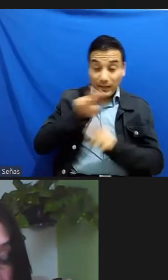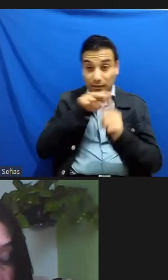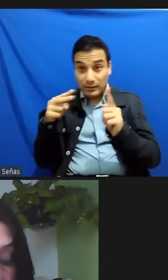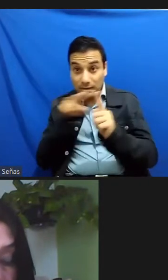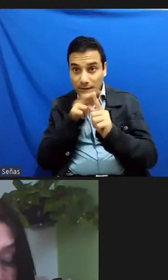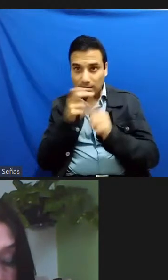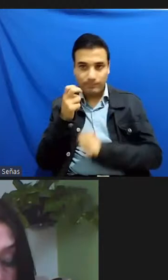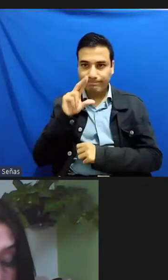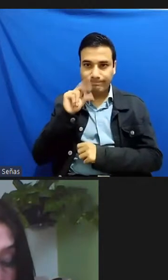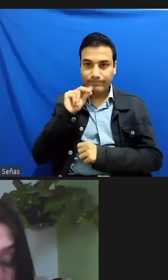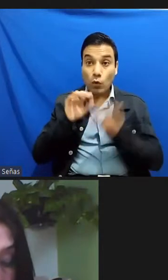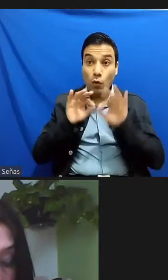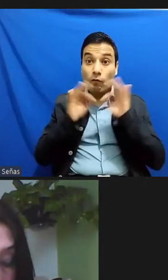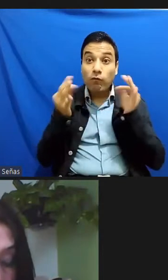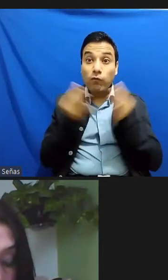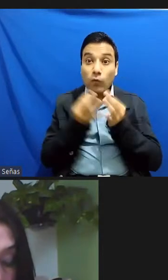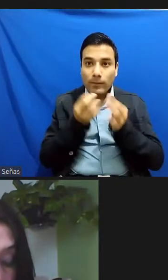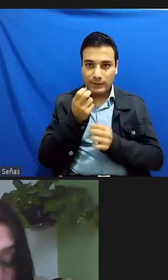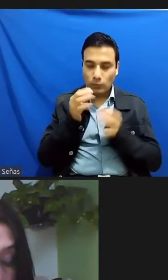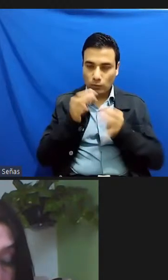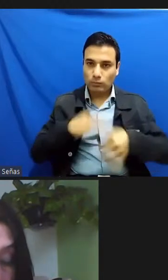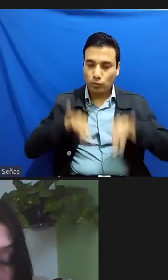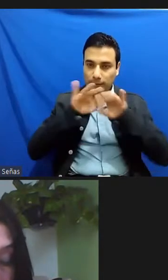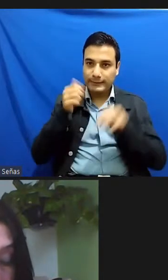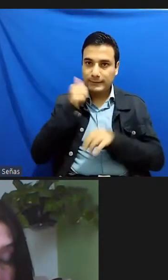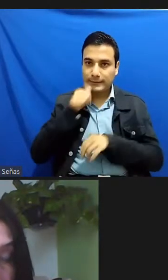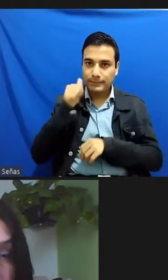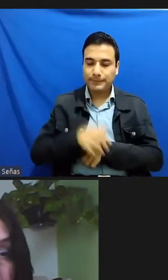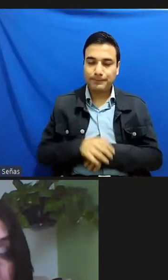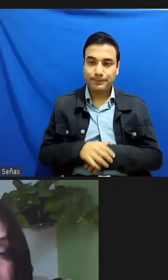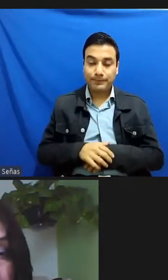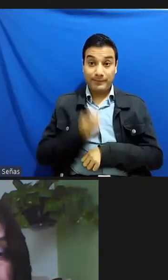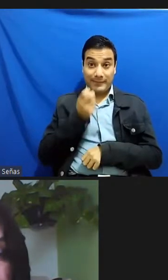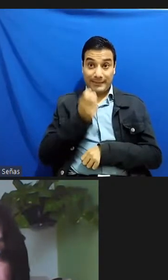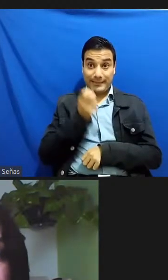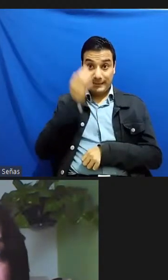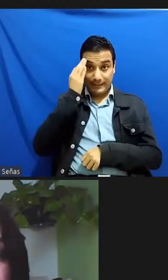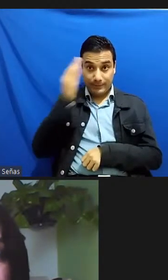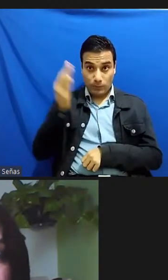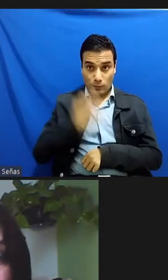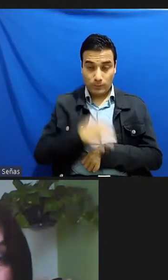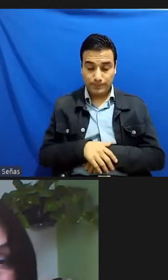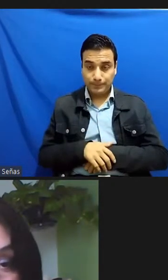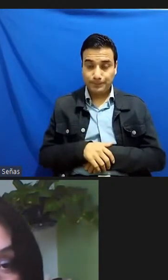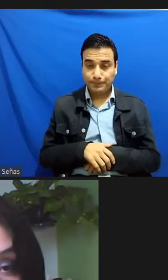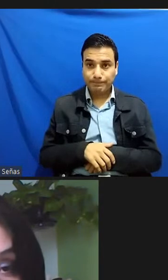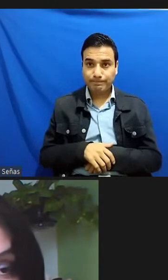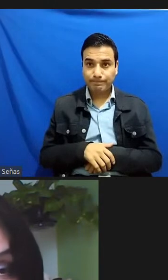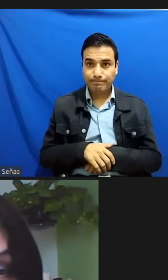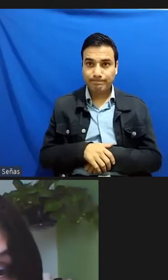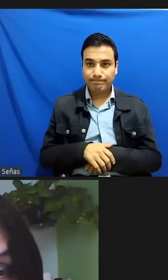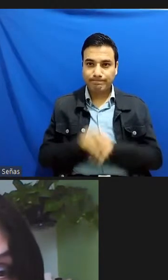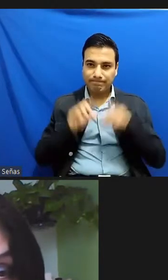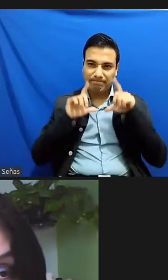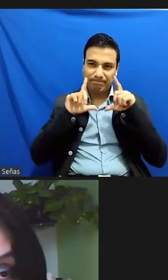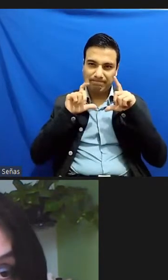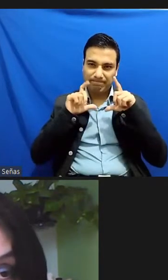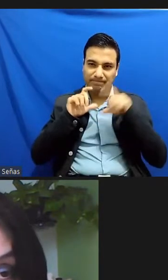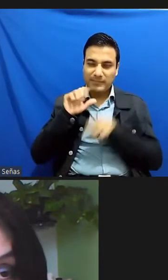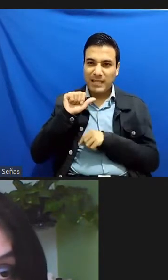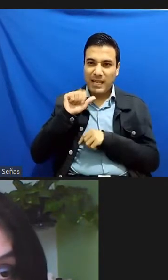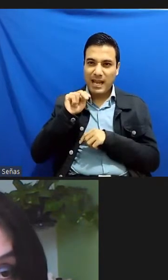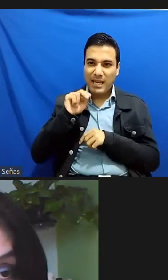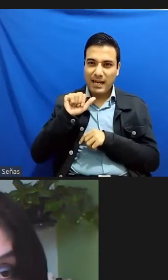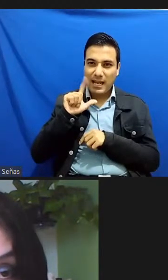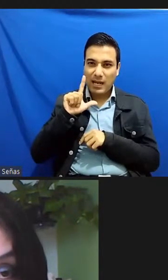y entonces en ese momento de de fotografía analógica